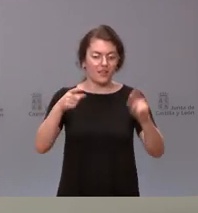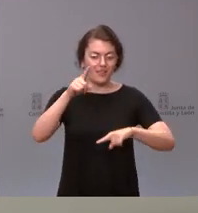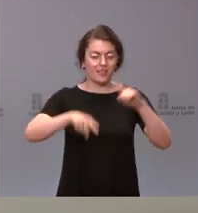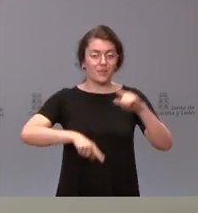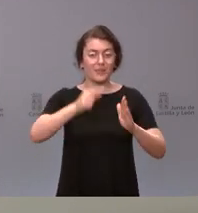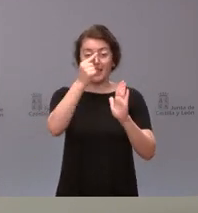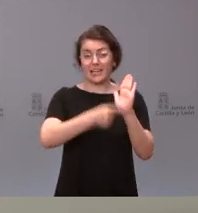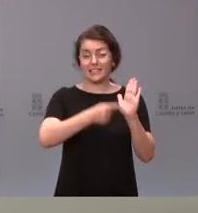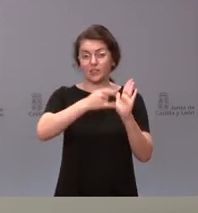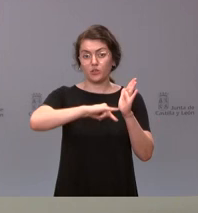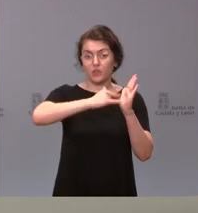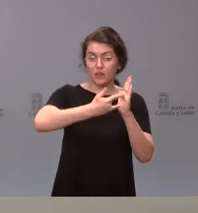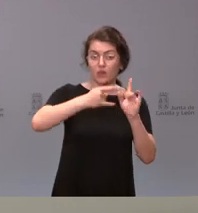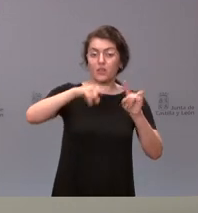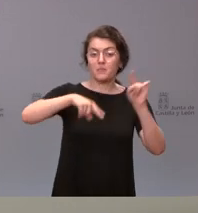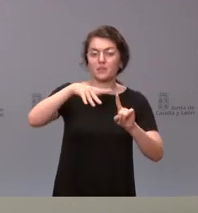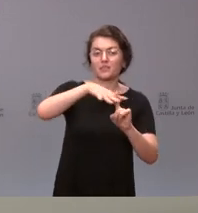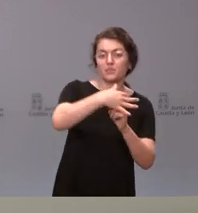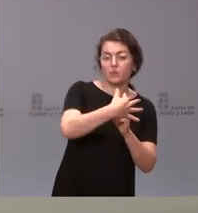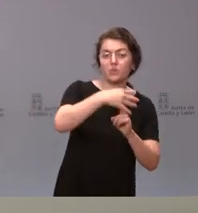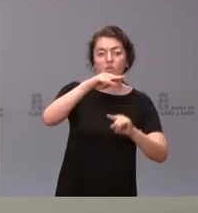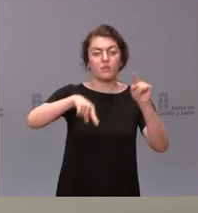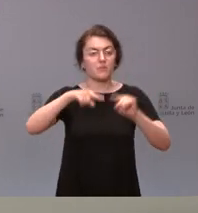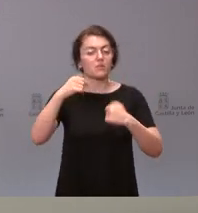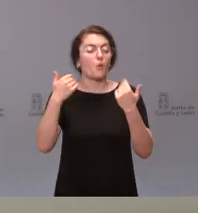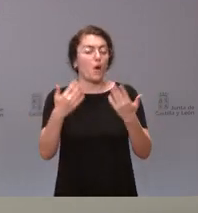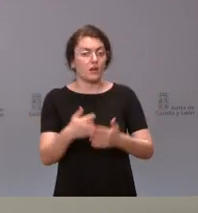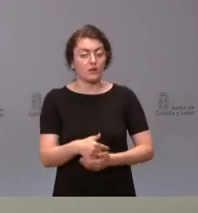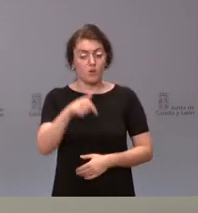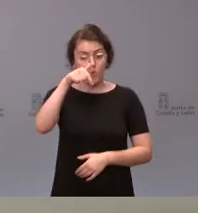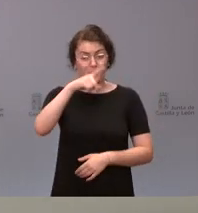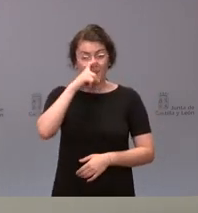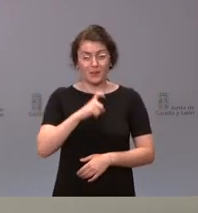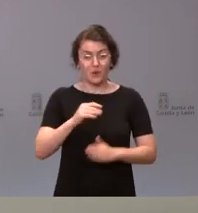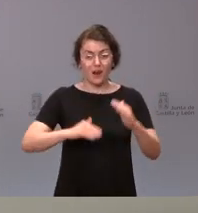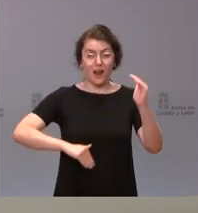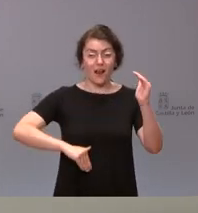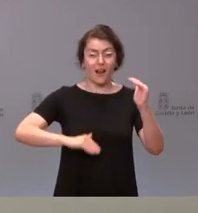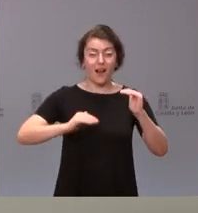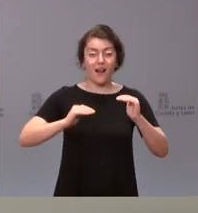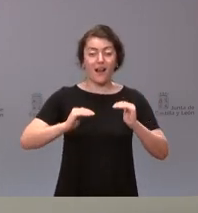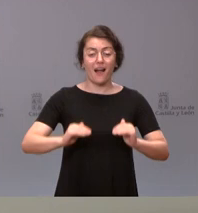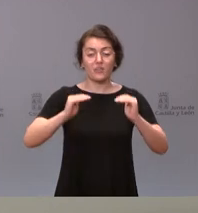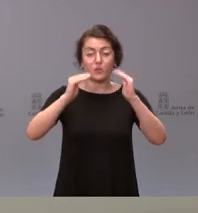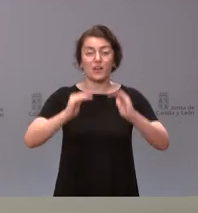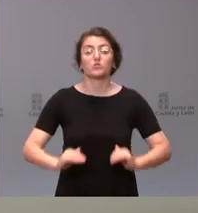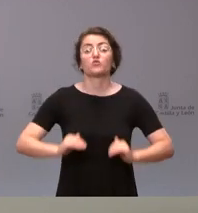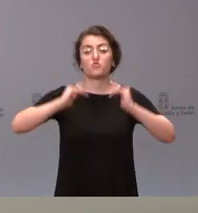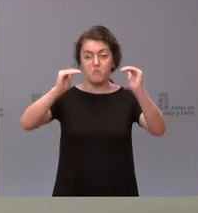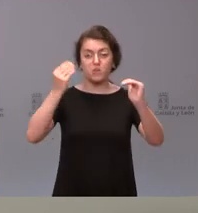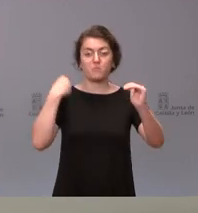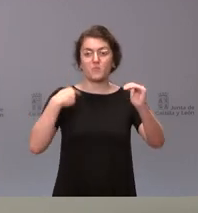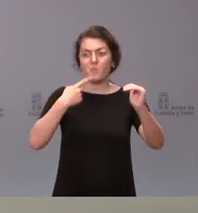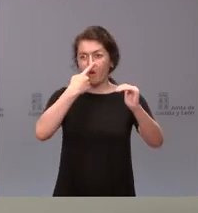circunstancias y en función de las condiciones. Este año estamos en una categoría superior a lo que viene siendo habitual otros ejercicios